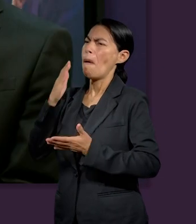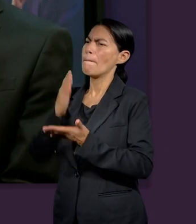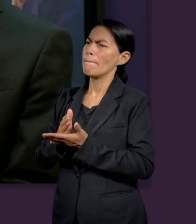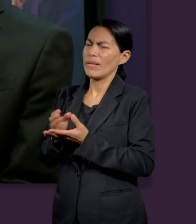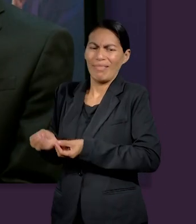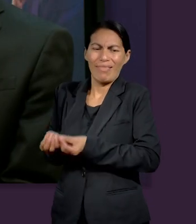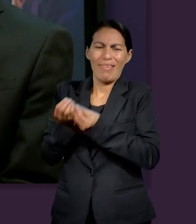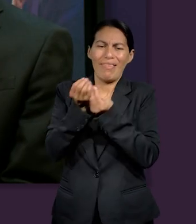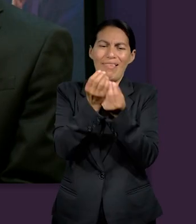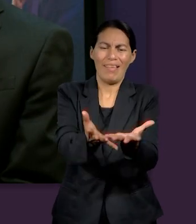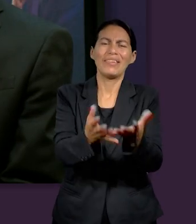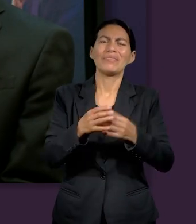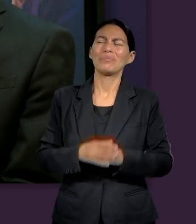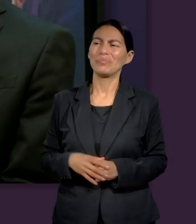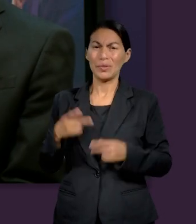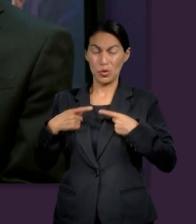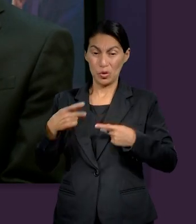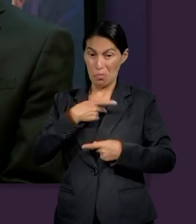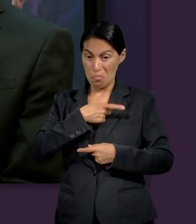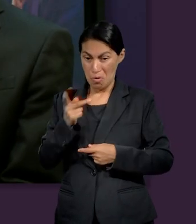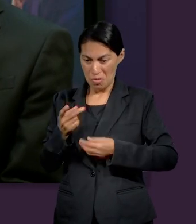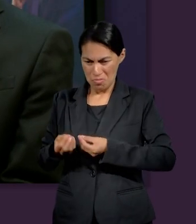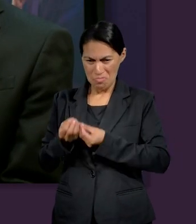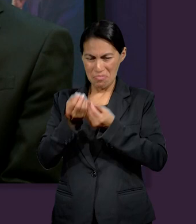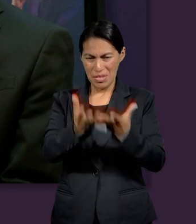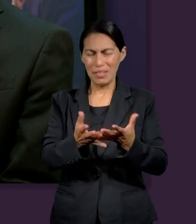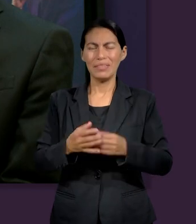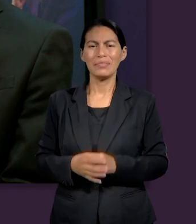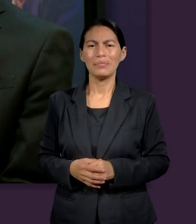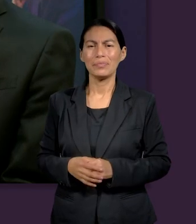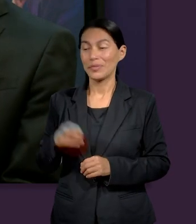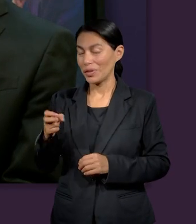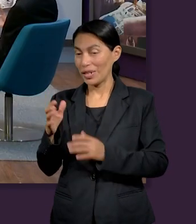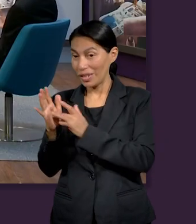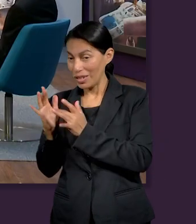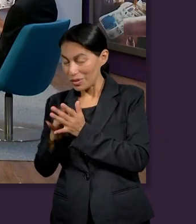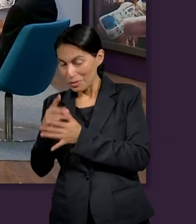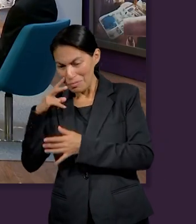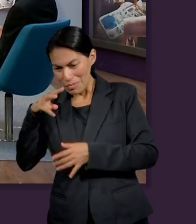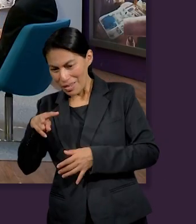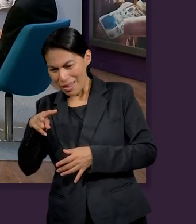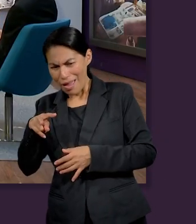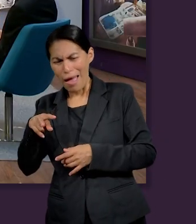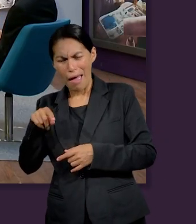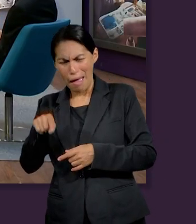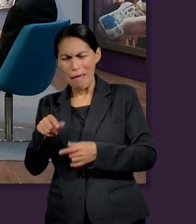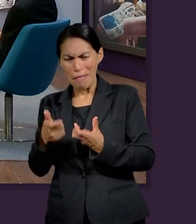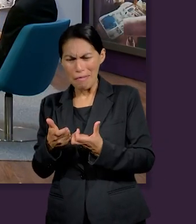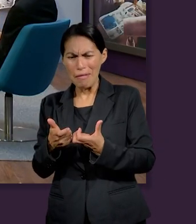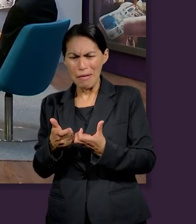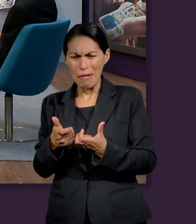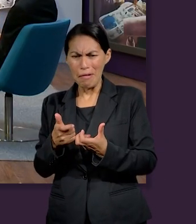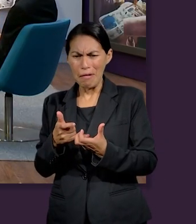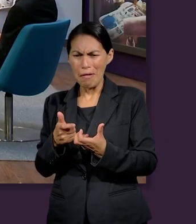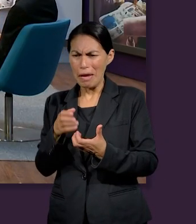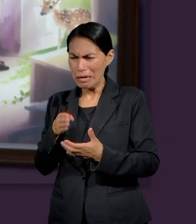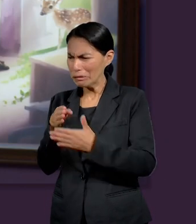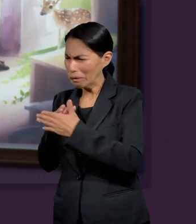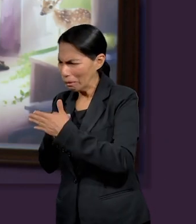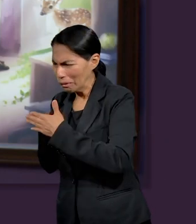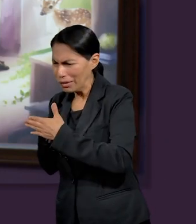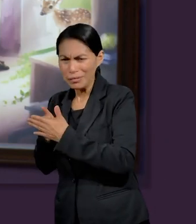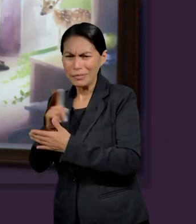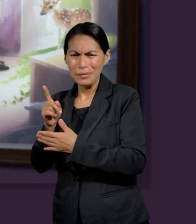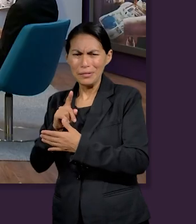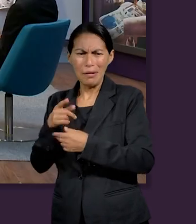muestra de que saqueo verdaderamente tuvo un encuentro con Cristo y a lo mejor eso que lo podía detener para seguir a Jesús